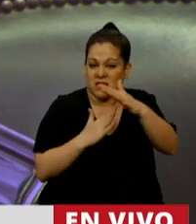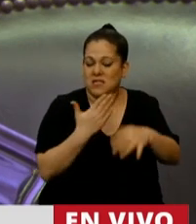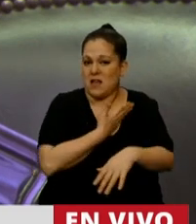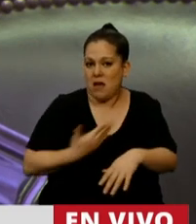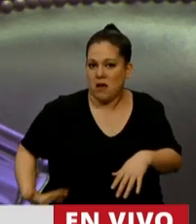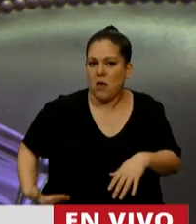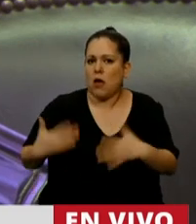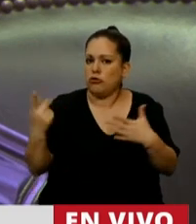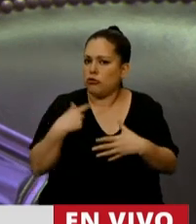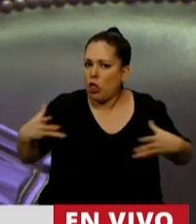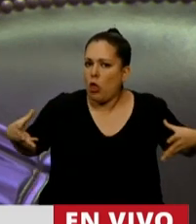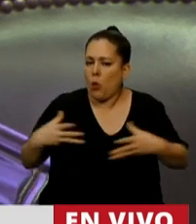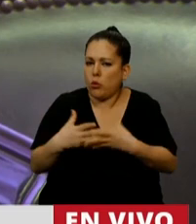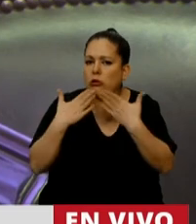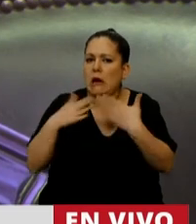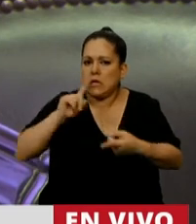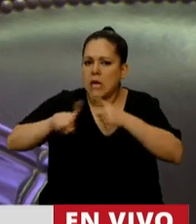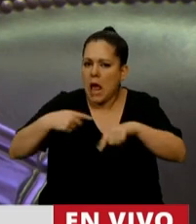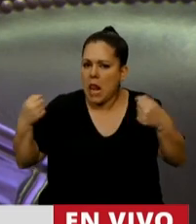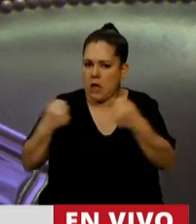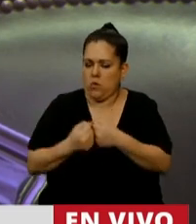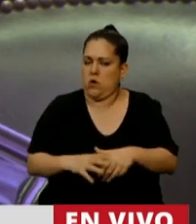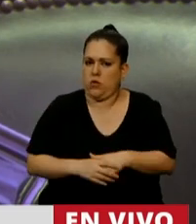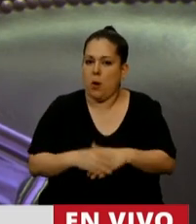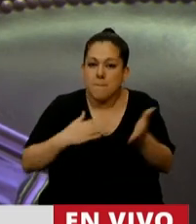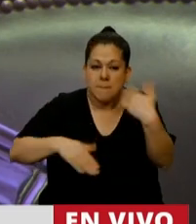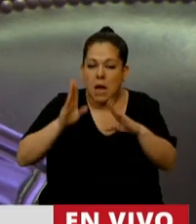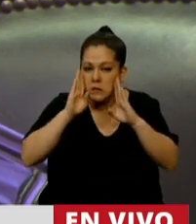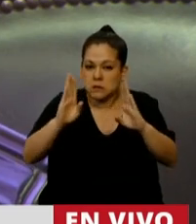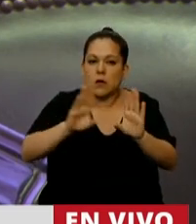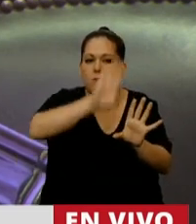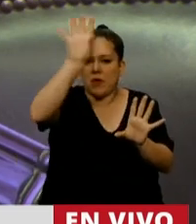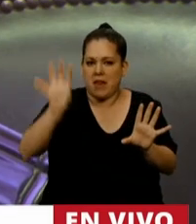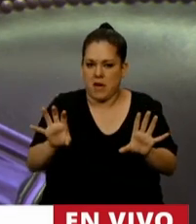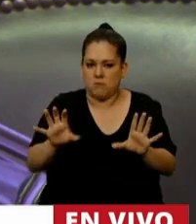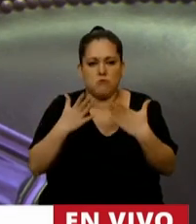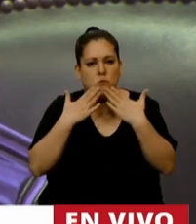todos juntos en base al consenso, profundizando fundamentalmente el federalismo. Muchas gracias.